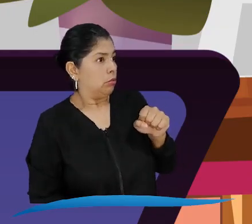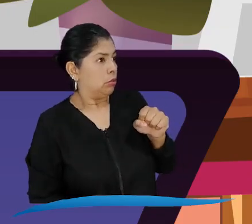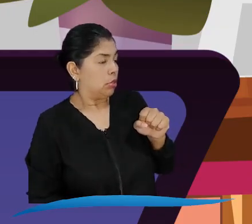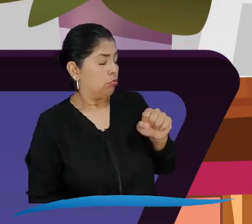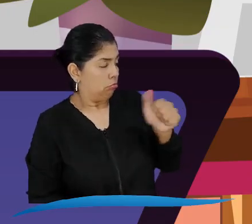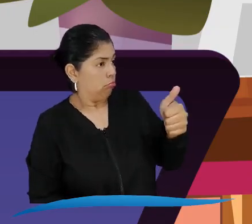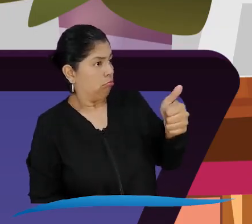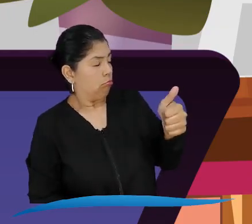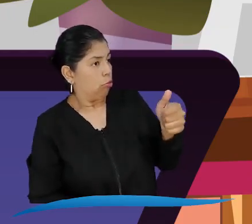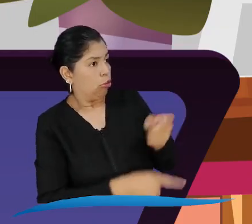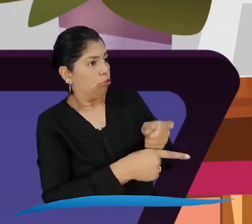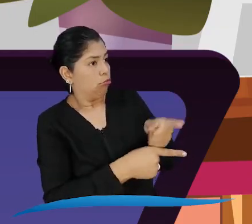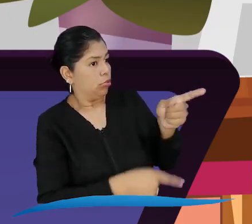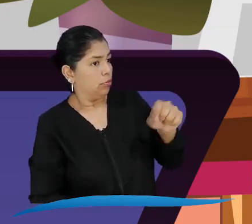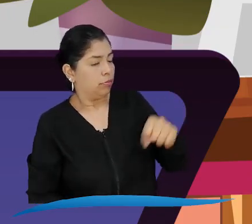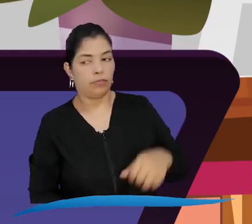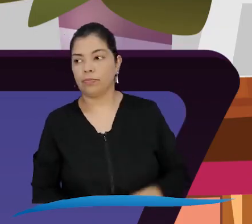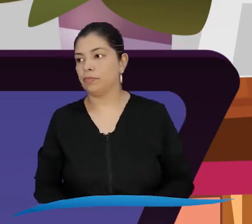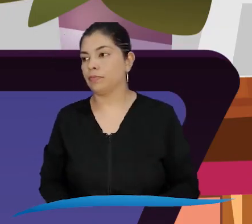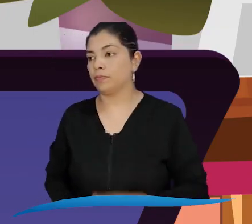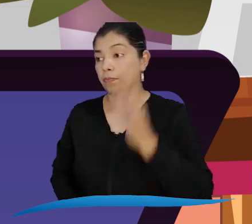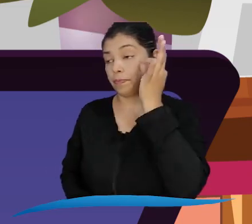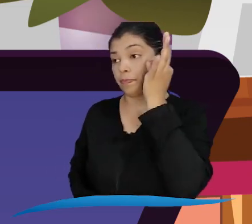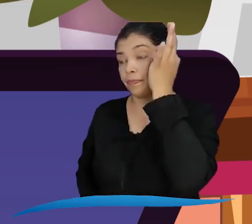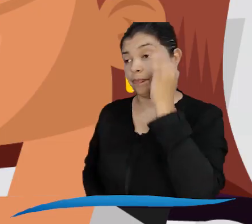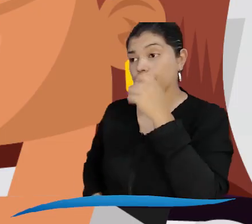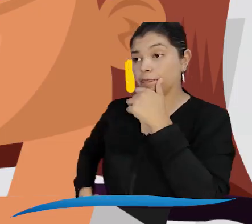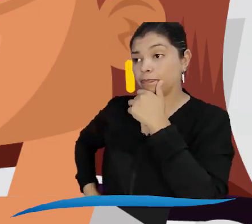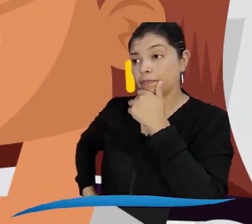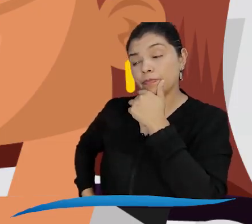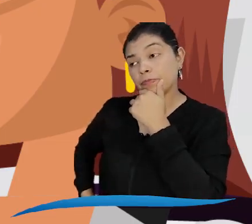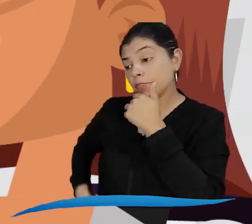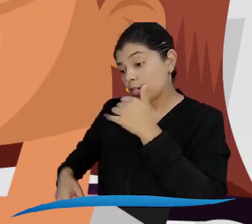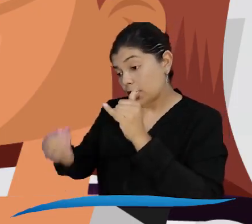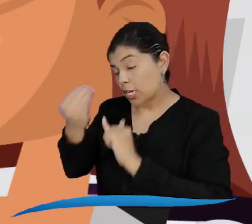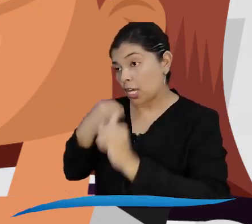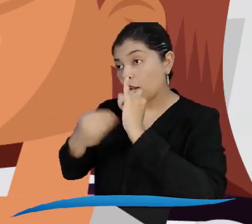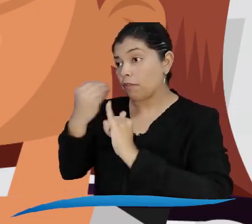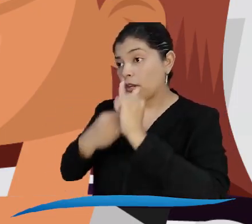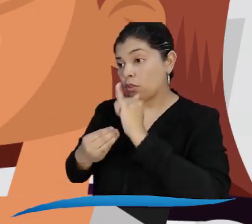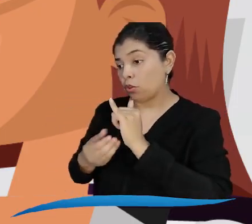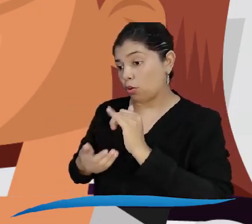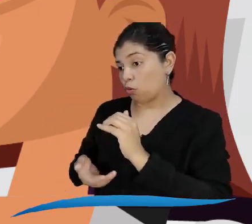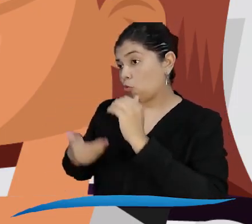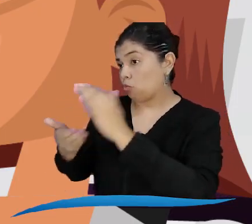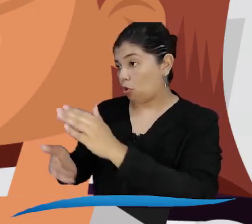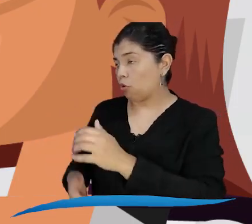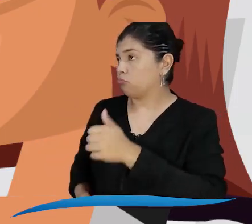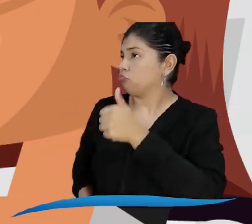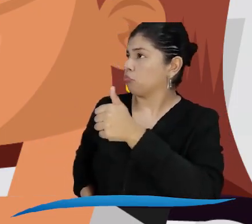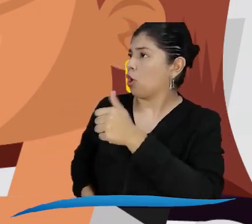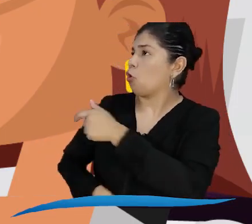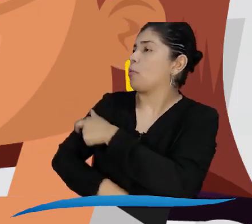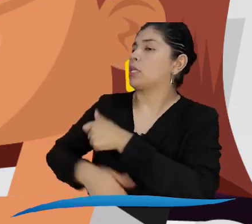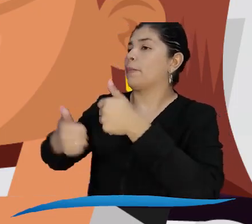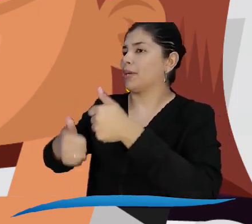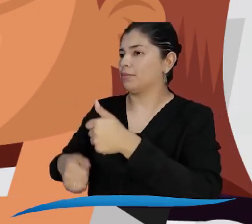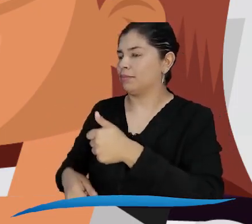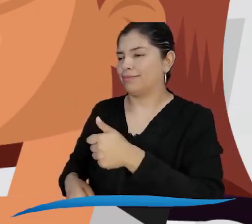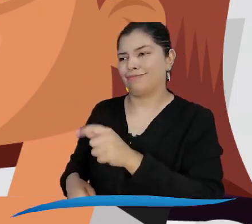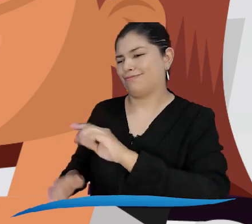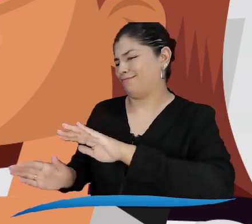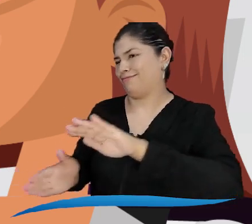Sí, sí, doctor. Así mismo fue. Con todo respeto, señor alcalde. Ese no es un aspecto